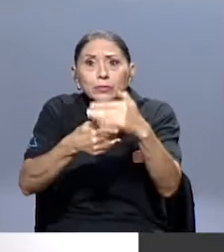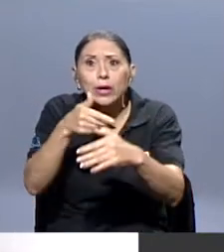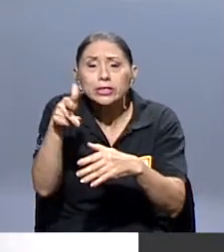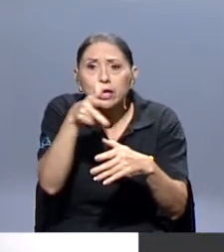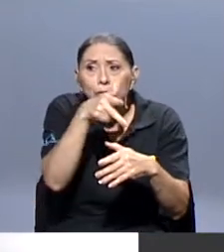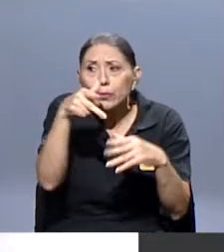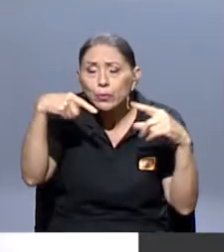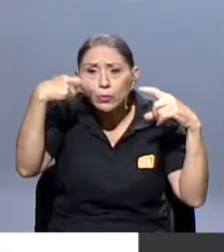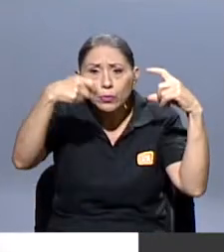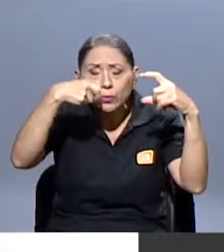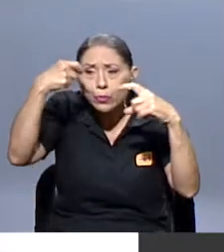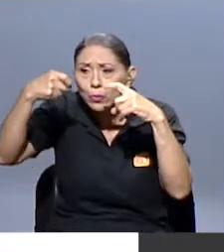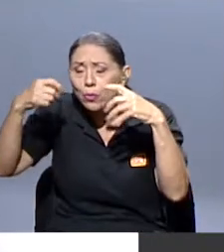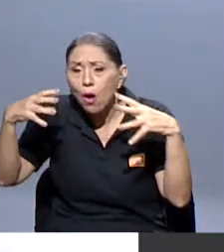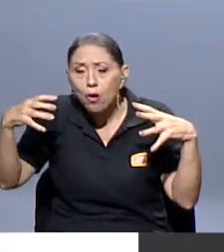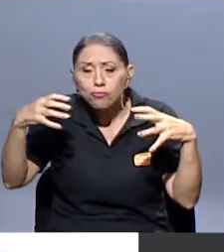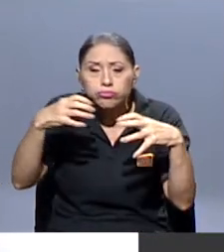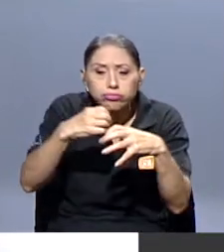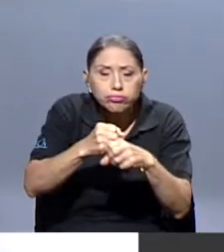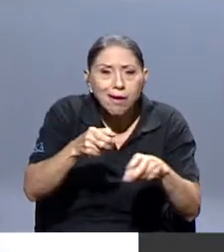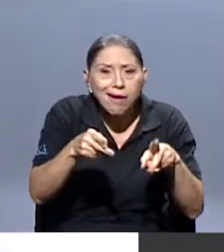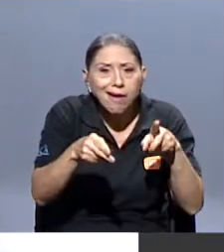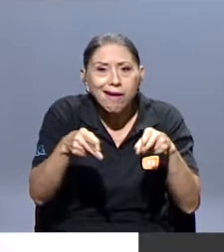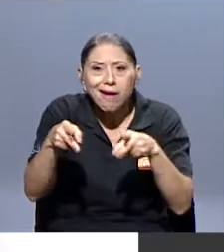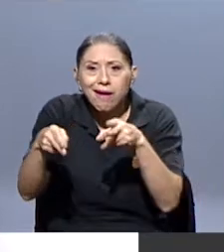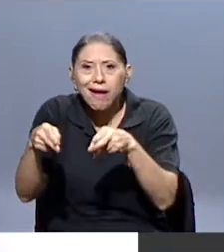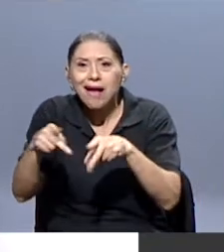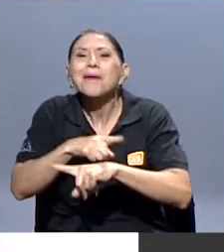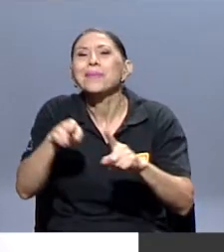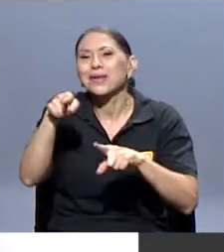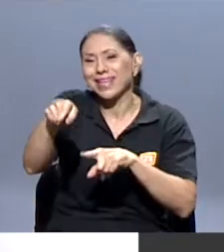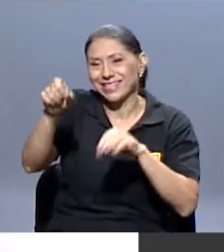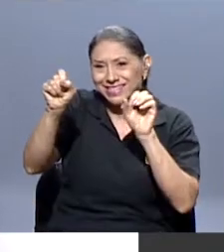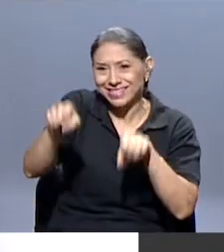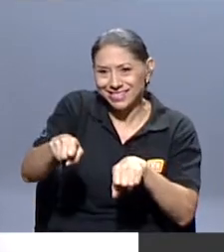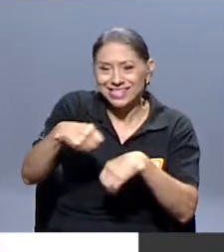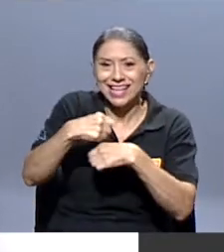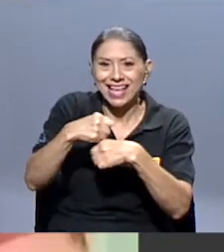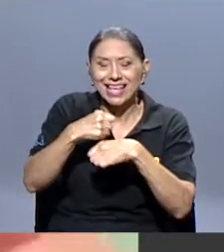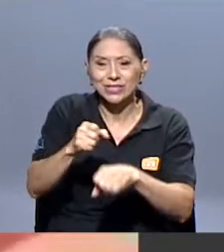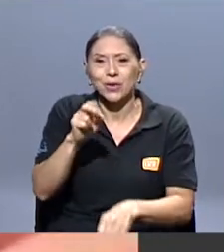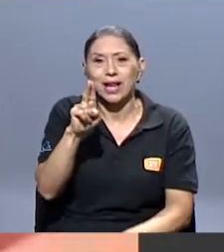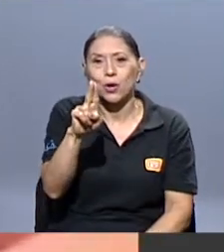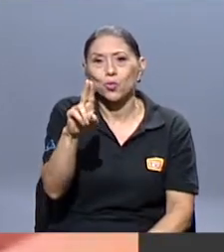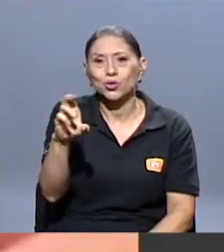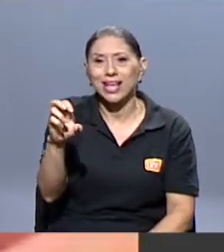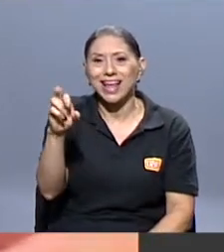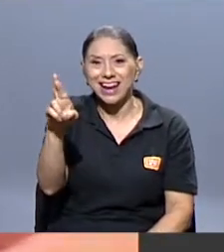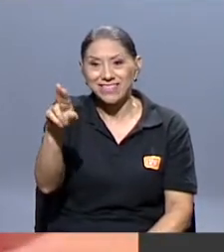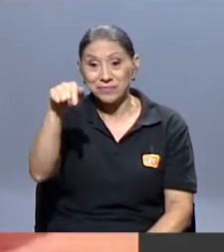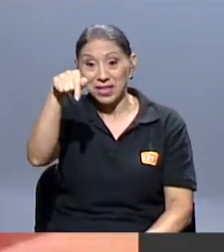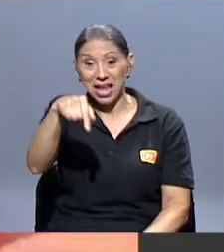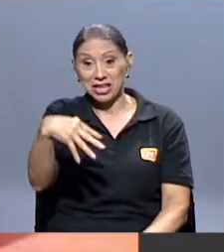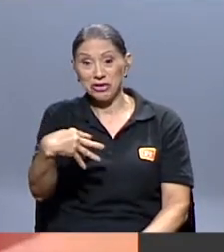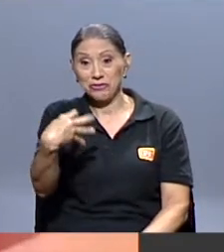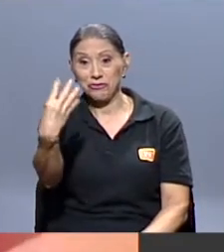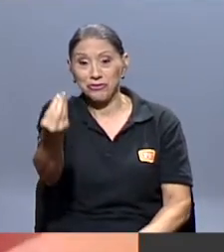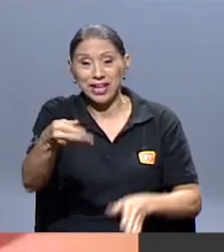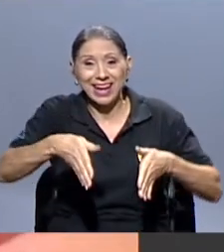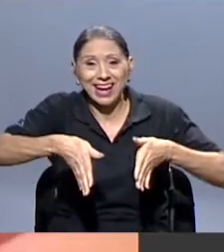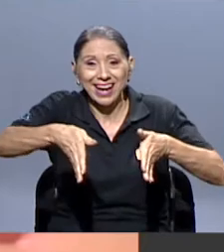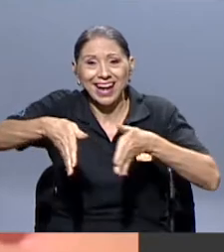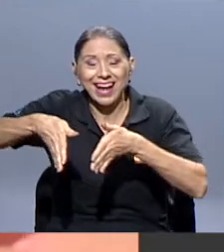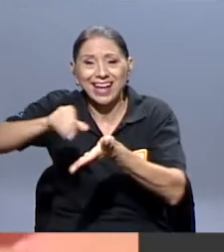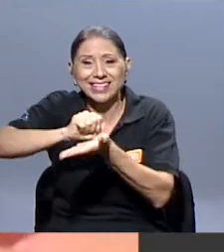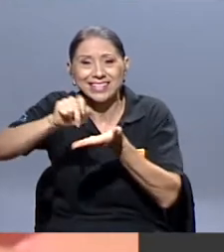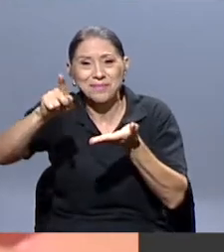Pero, bueno, al momento de la grabación fue, sí, en la UCR, fue que se desenvolvió en las calles de San Pedro y,